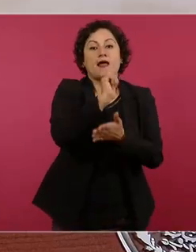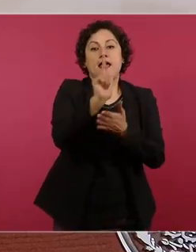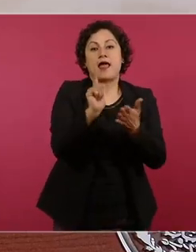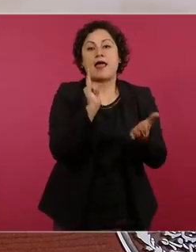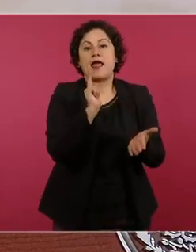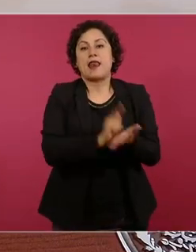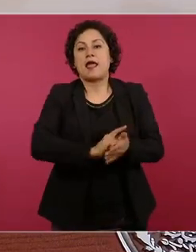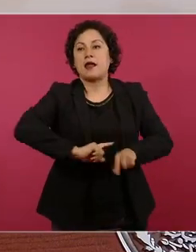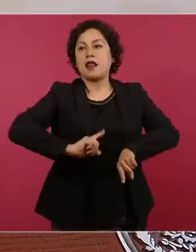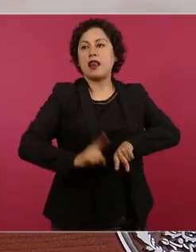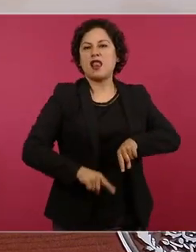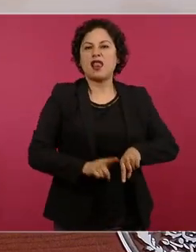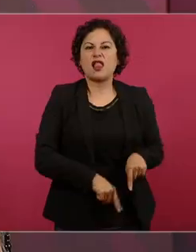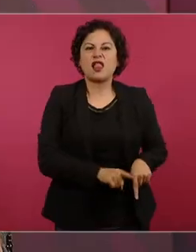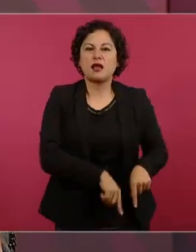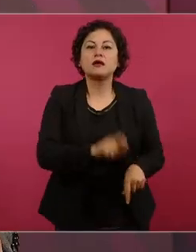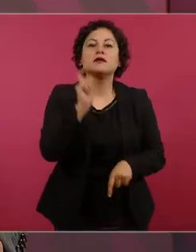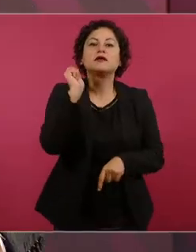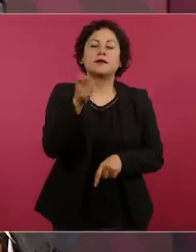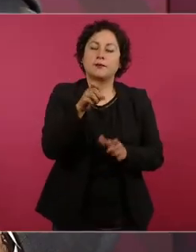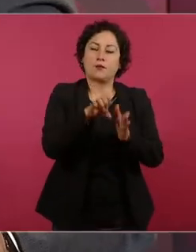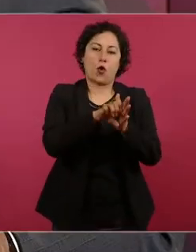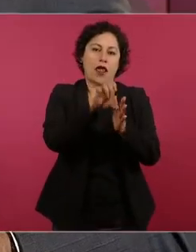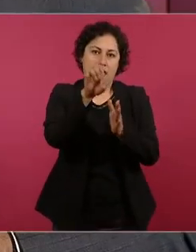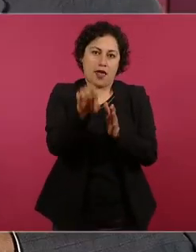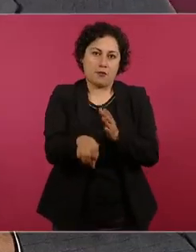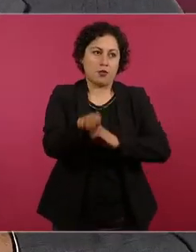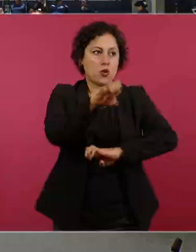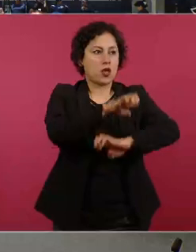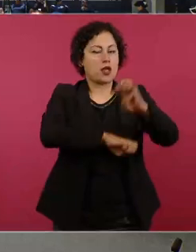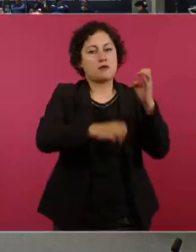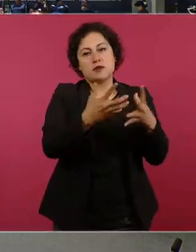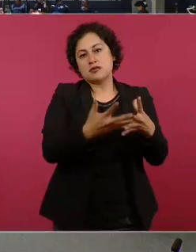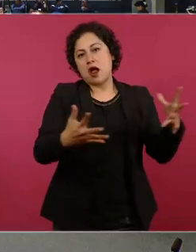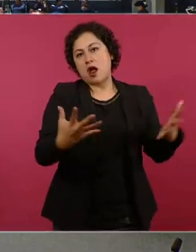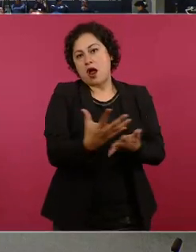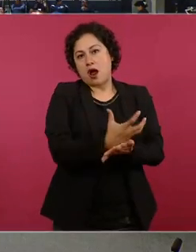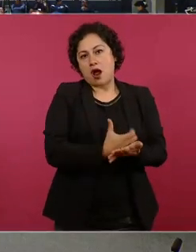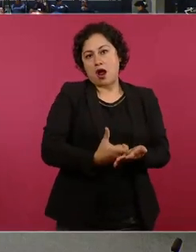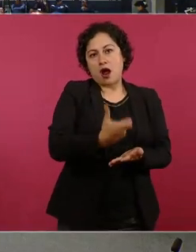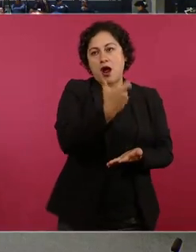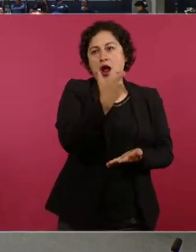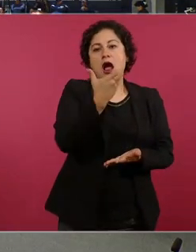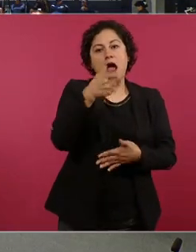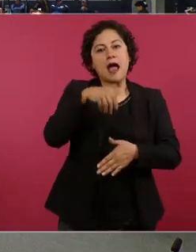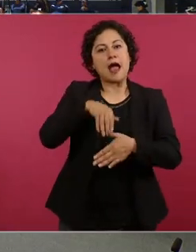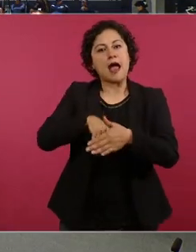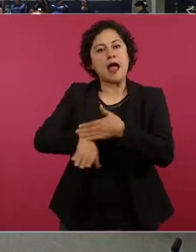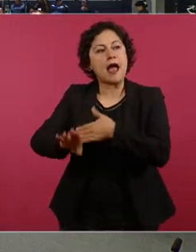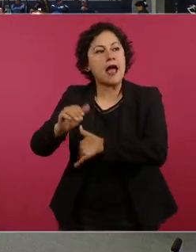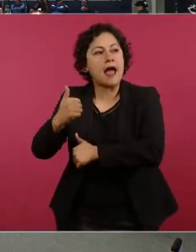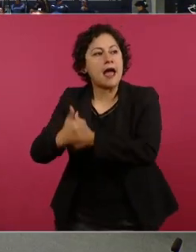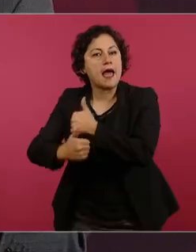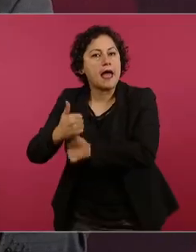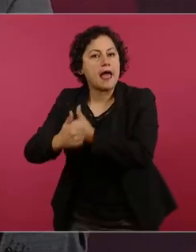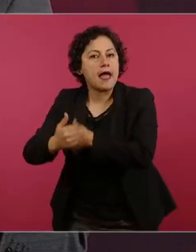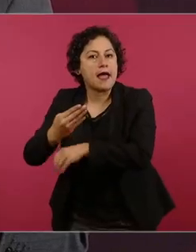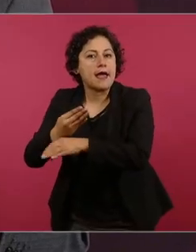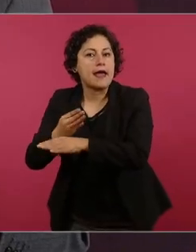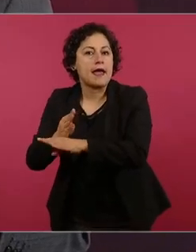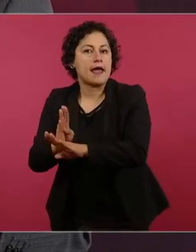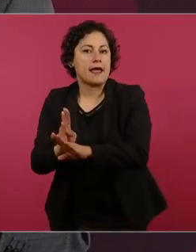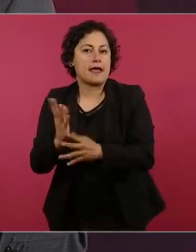operaciones en la bolsa para no pagar impuestos así vendieron